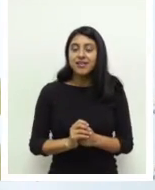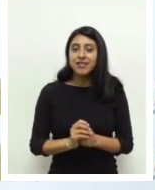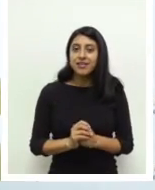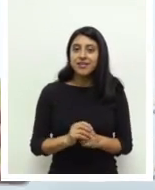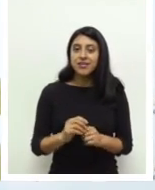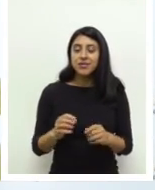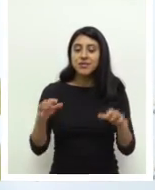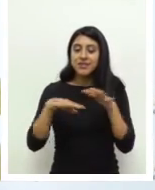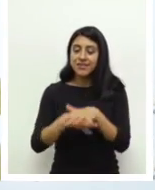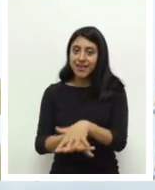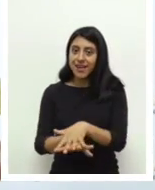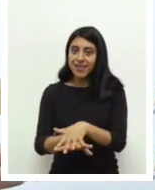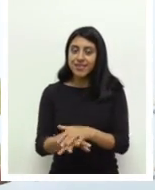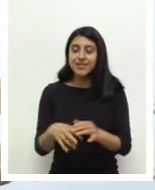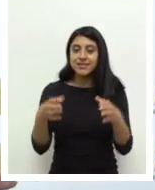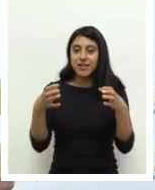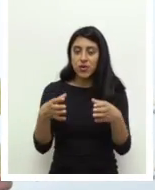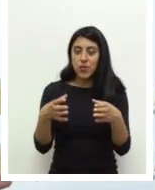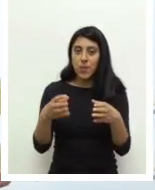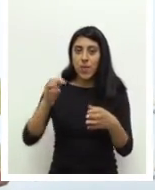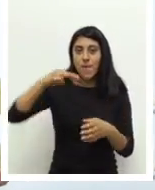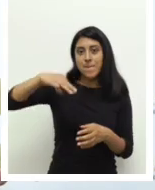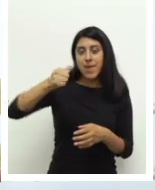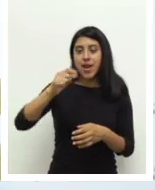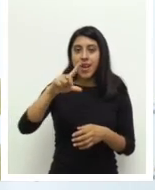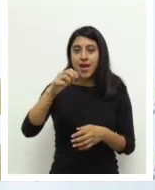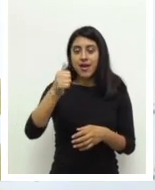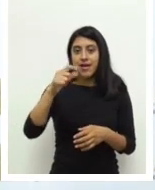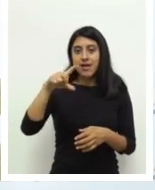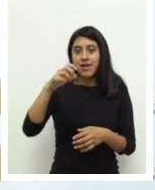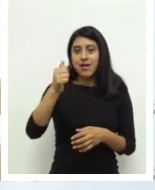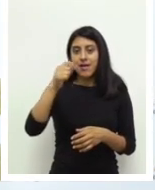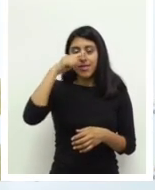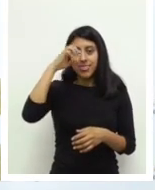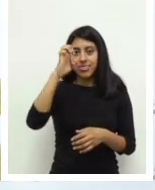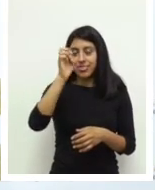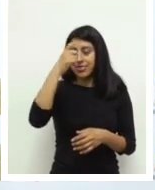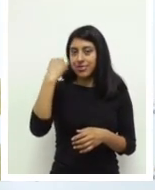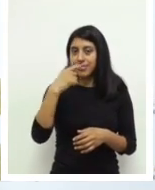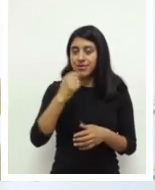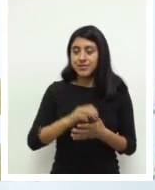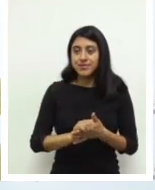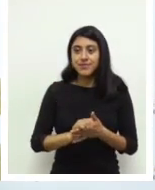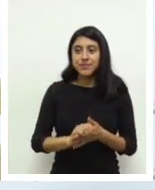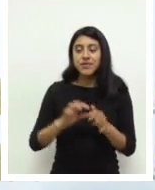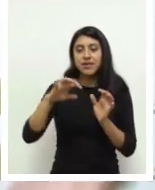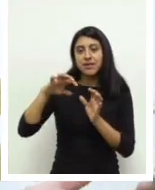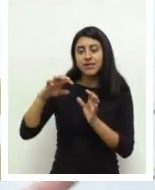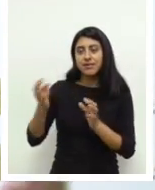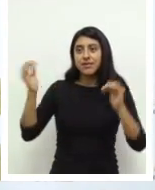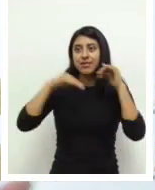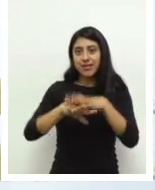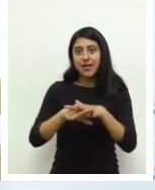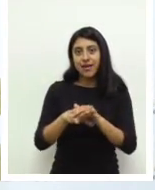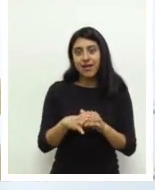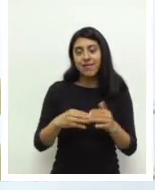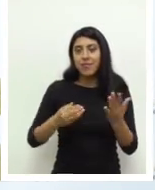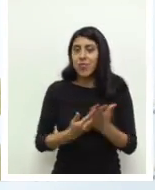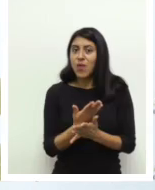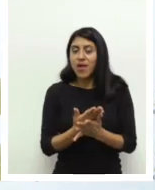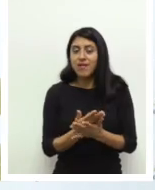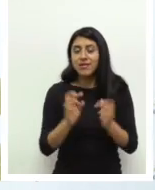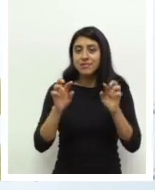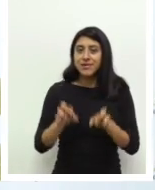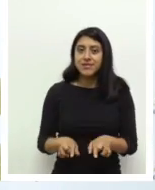ciertos caminos se van separando. Aunque quedamos siempre como amigos, como todos, pero